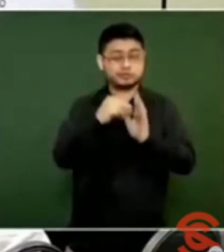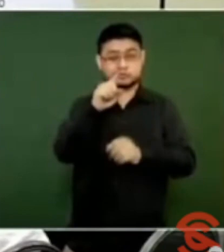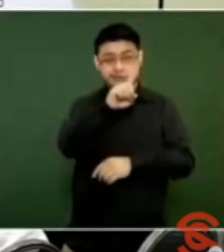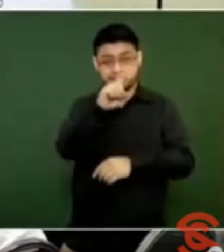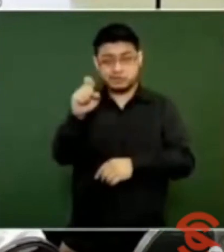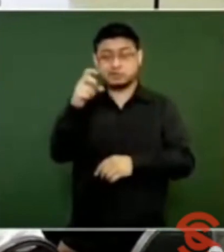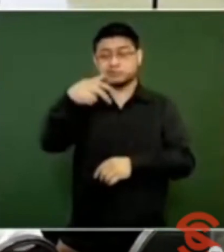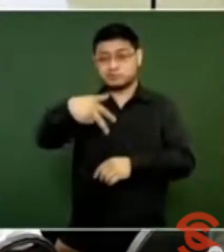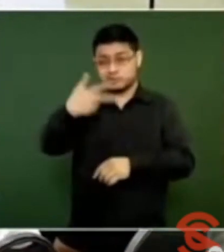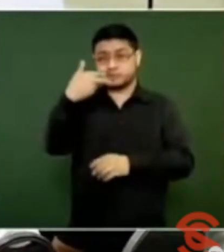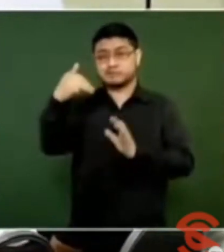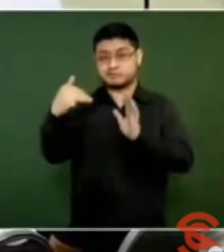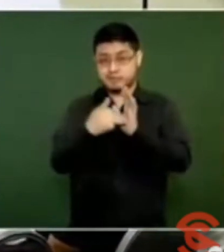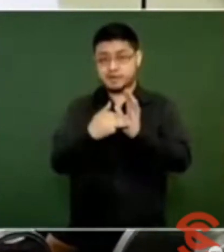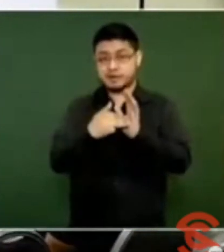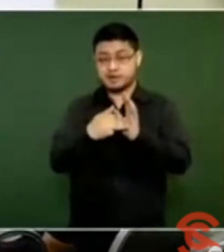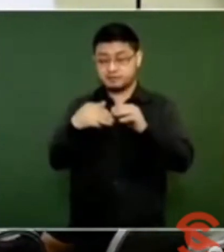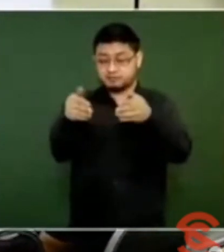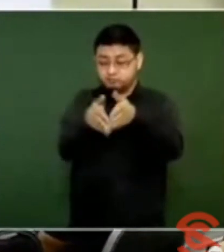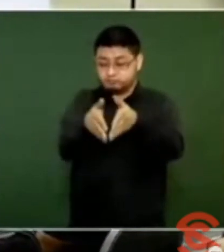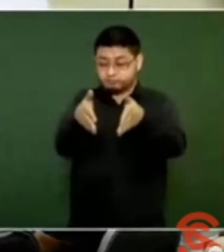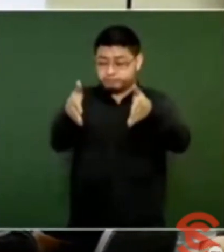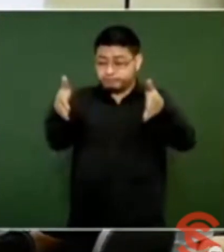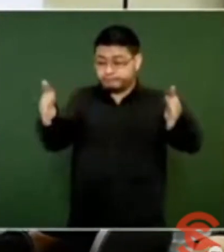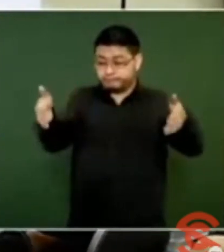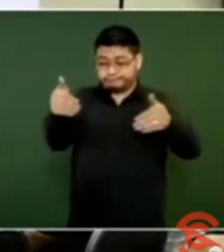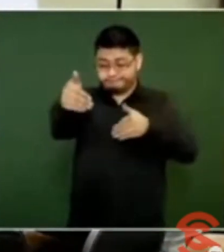más de un millón de hectáreas,